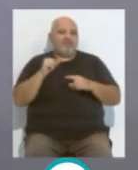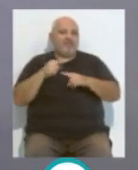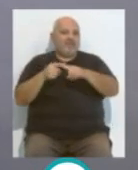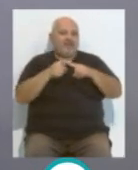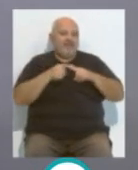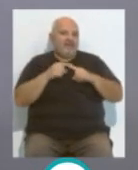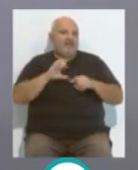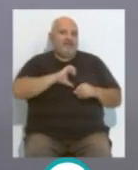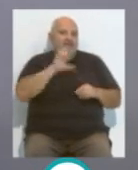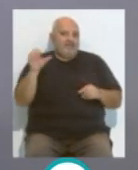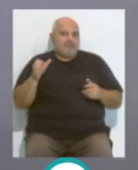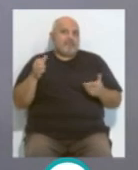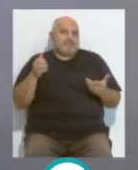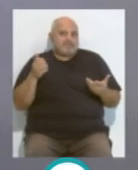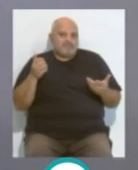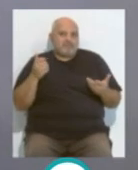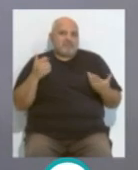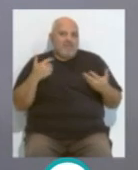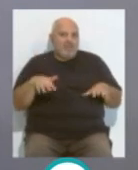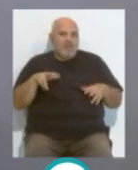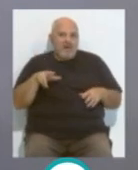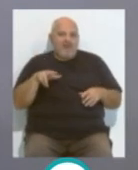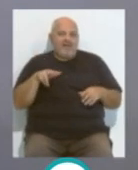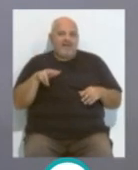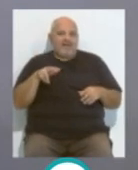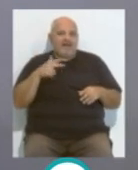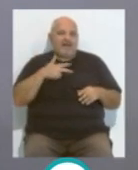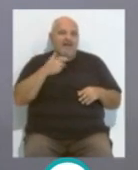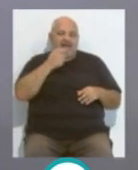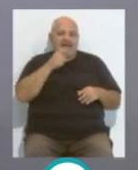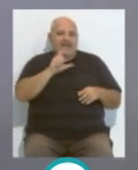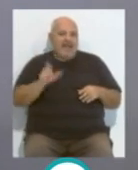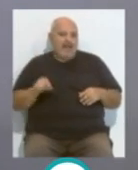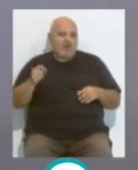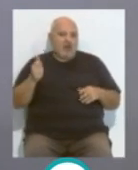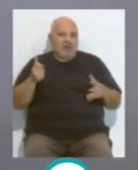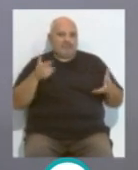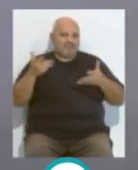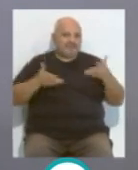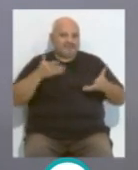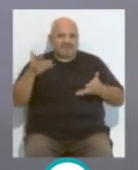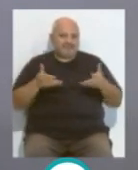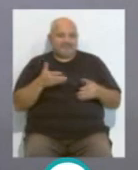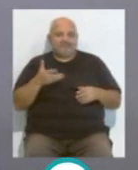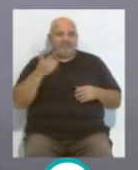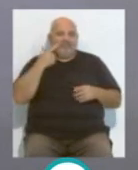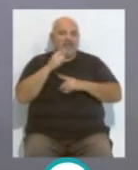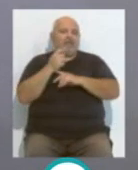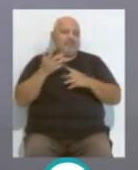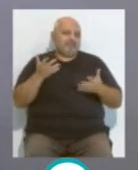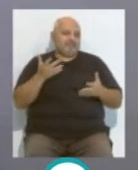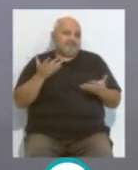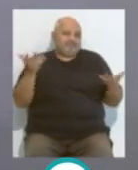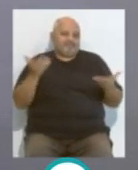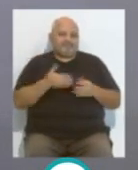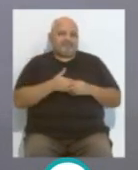repartida por toda Europa, al final, y bueno, y cómo se consiguen esos triunfos, pero bueno,